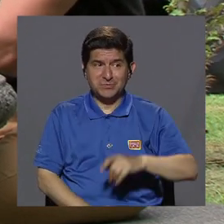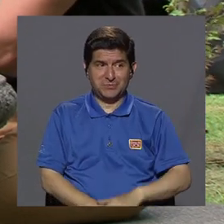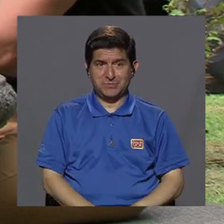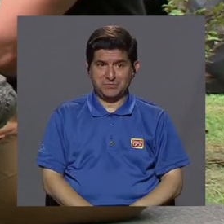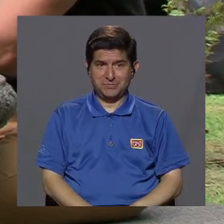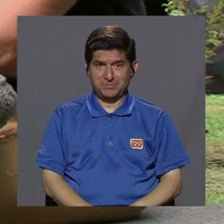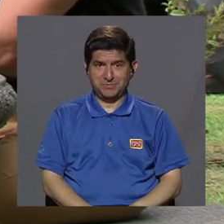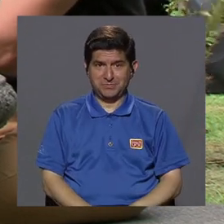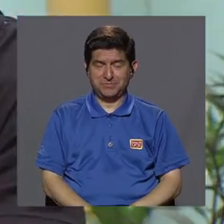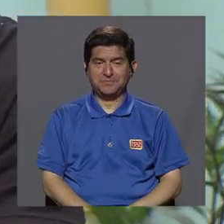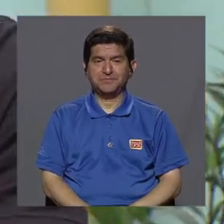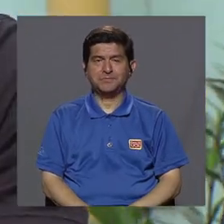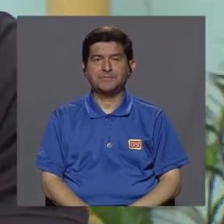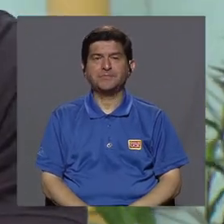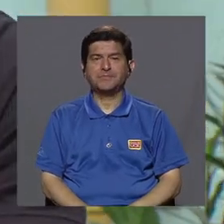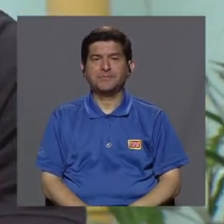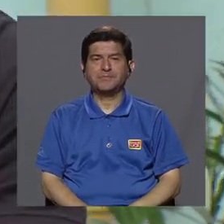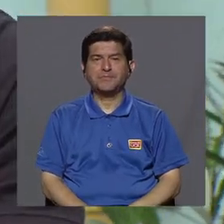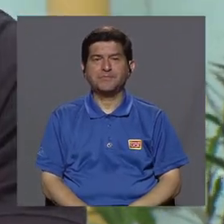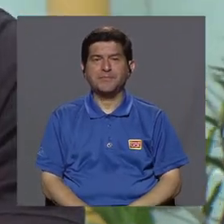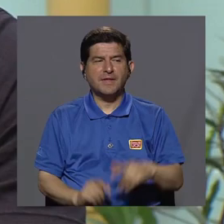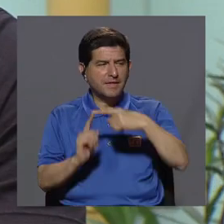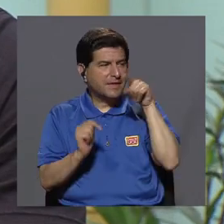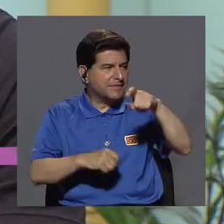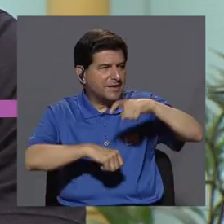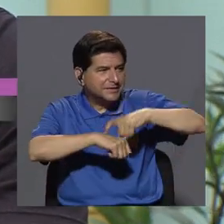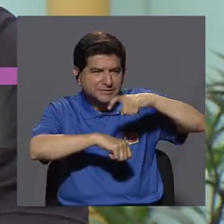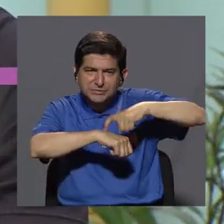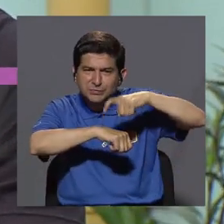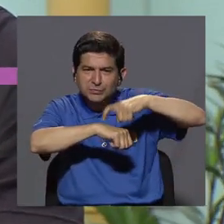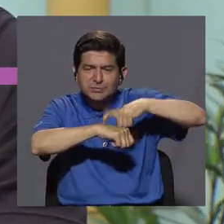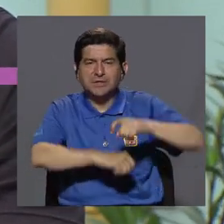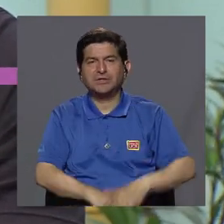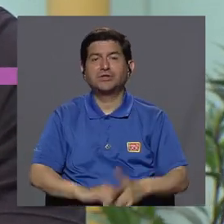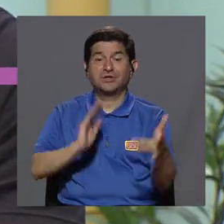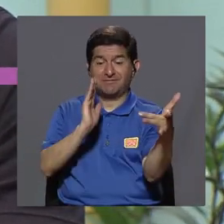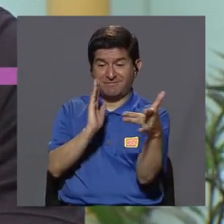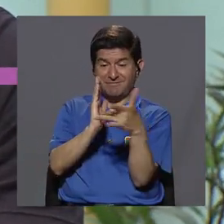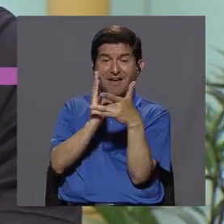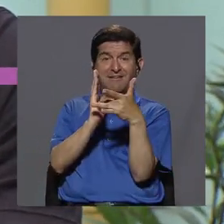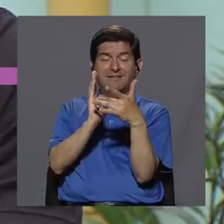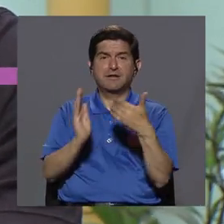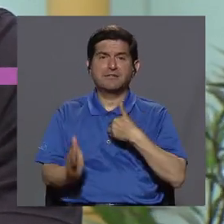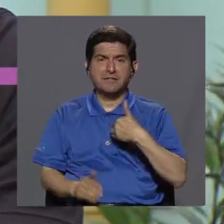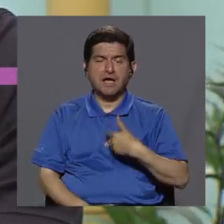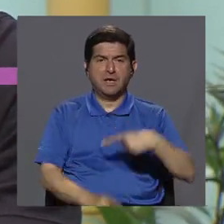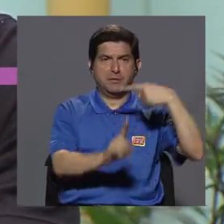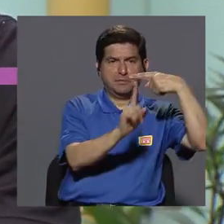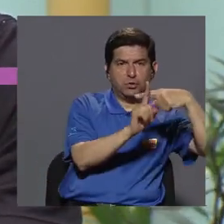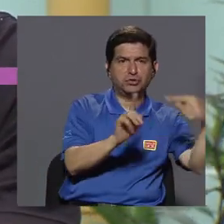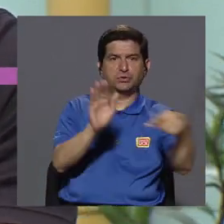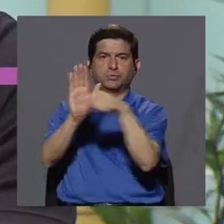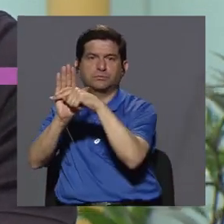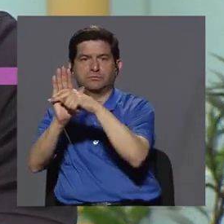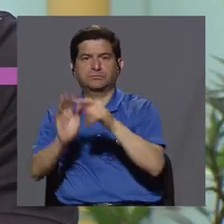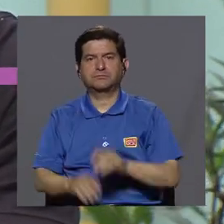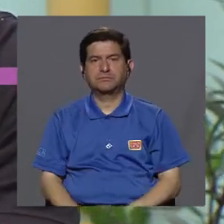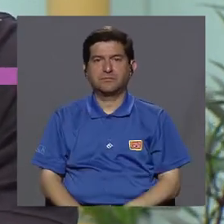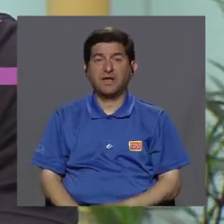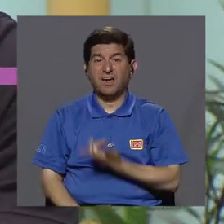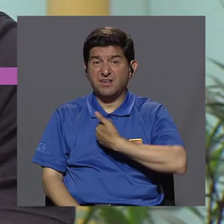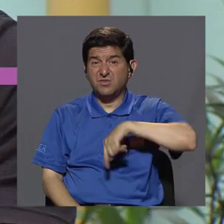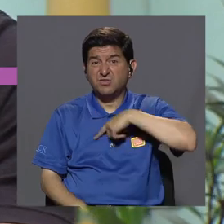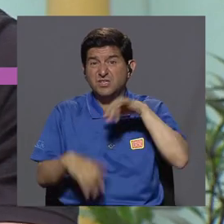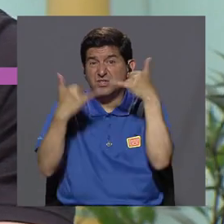necesitamos, verdad. Entonces, a partir de eso, la tecnología tiene sus pros y en contra.